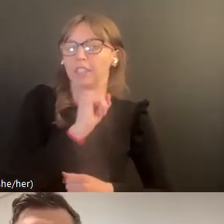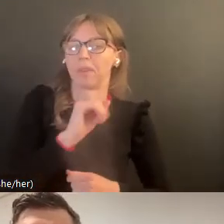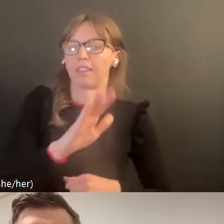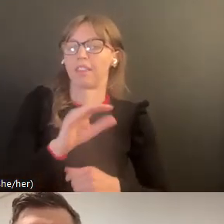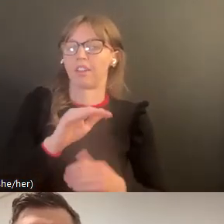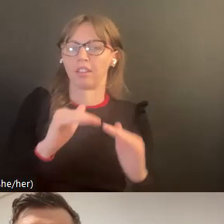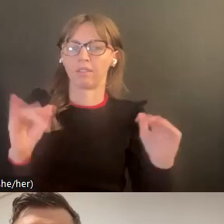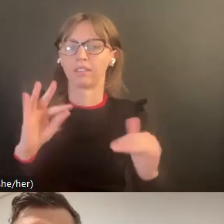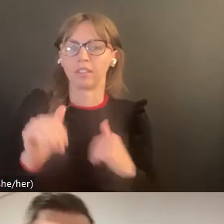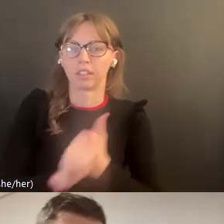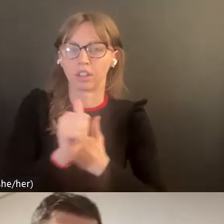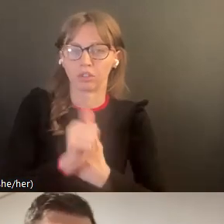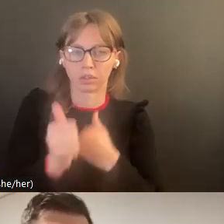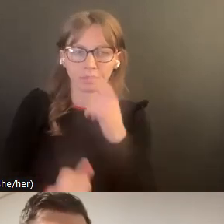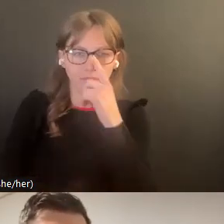nivel de peligro.